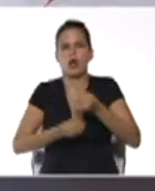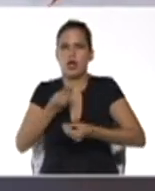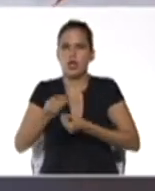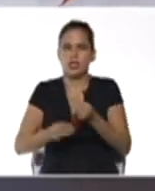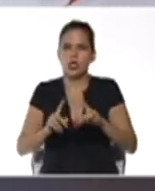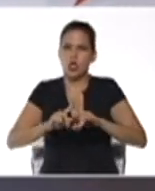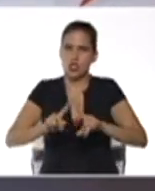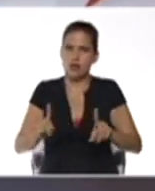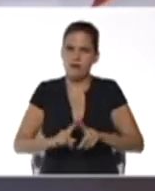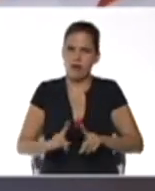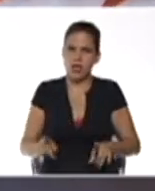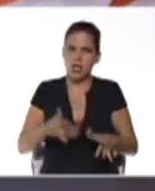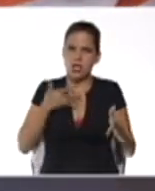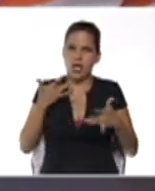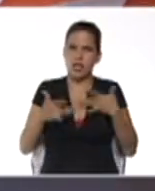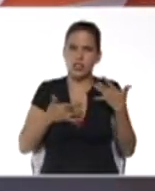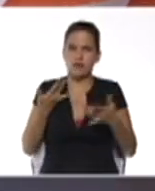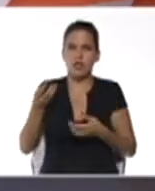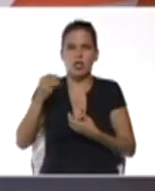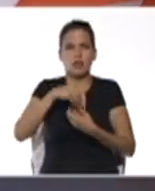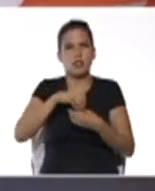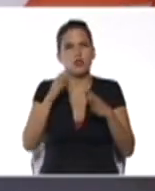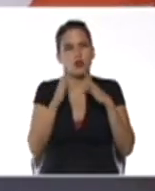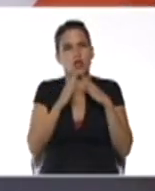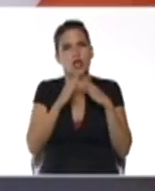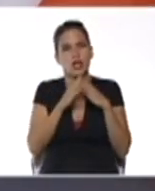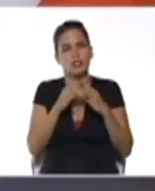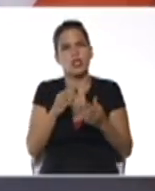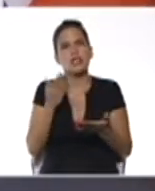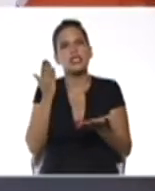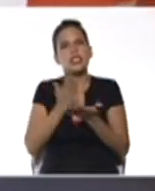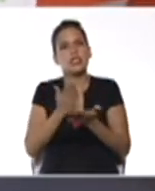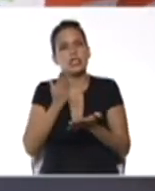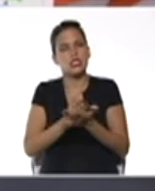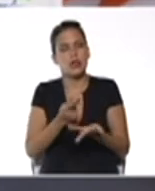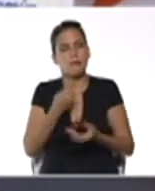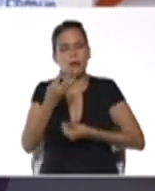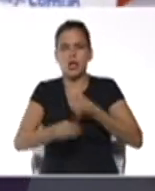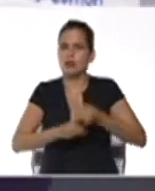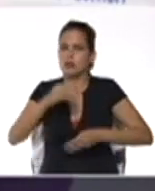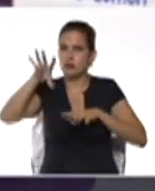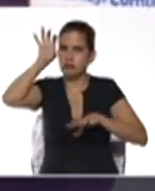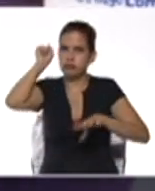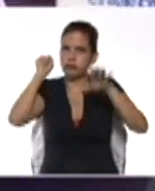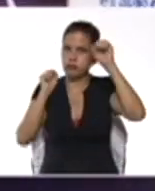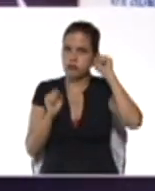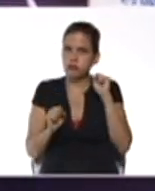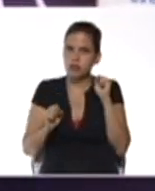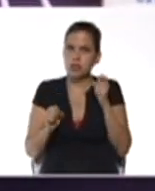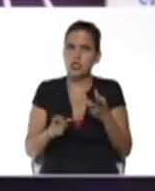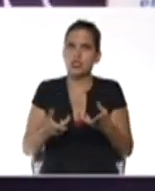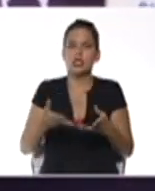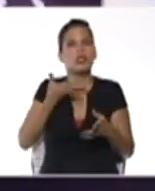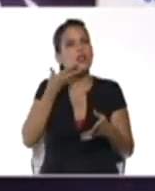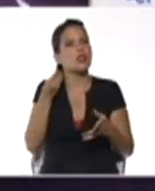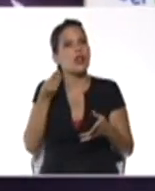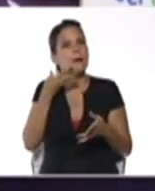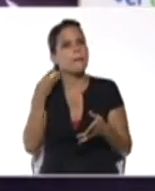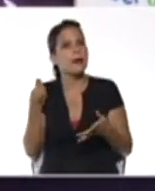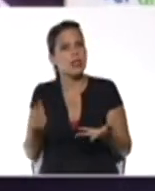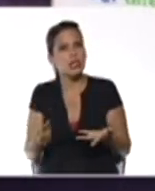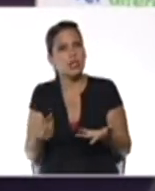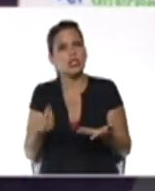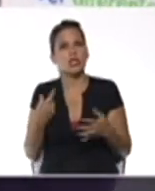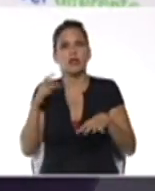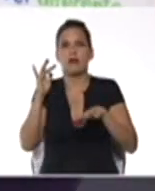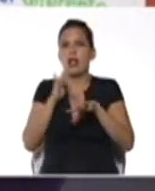distintas actividades dentro del hogar siempre haciendo que ese aprendizaje sea a través de la experiencia a través de